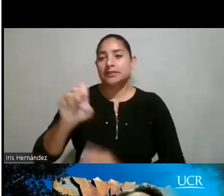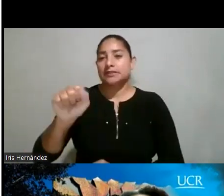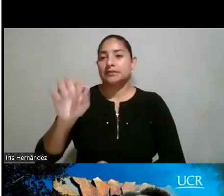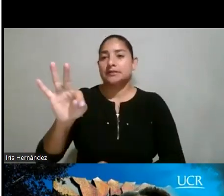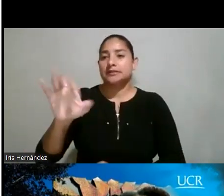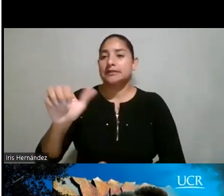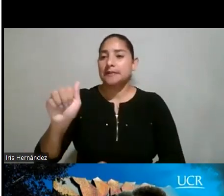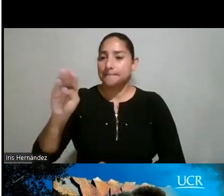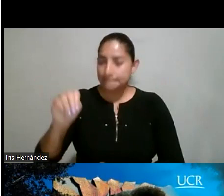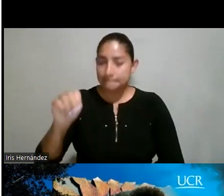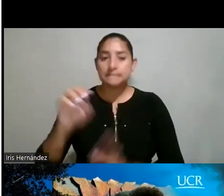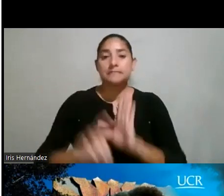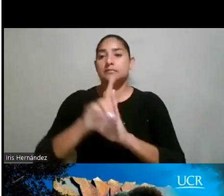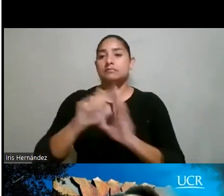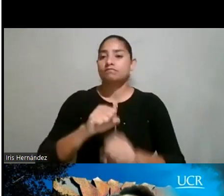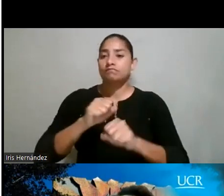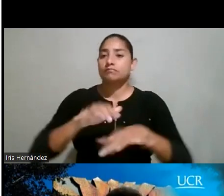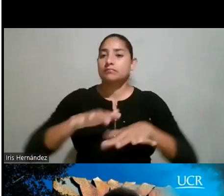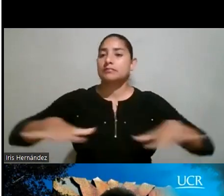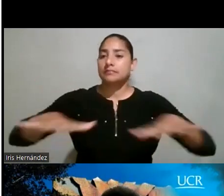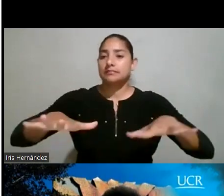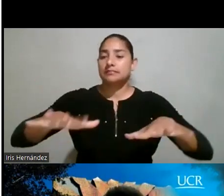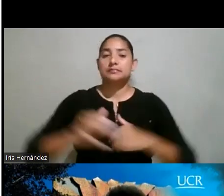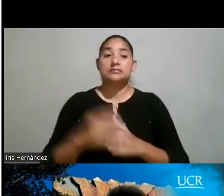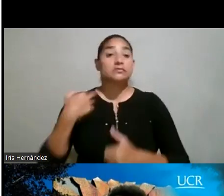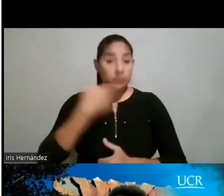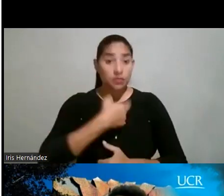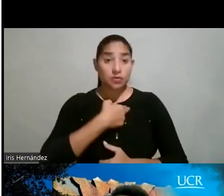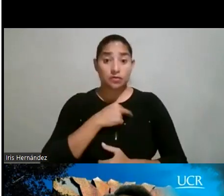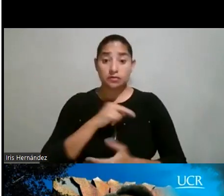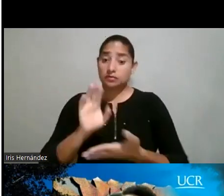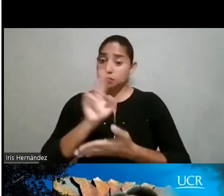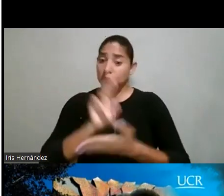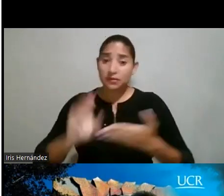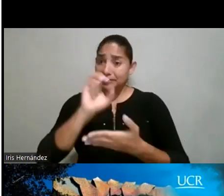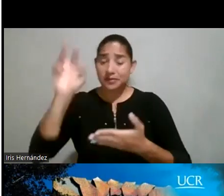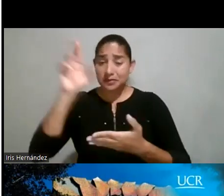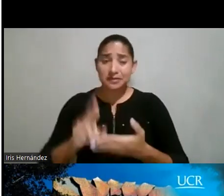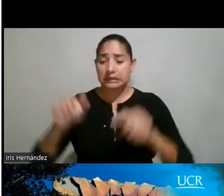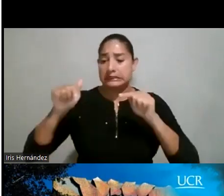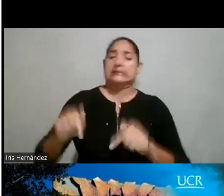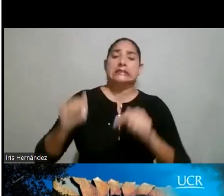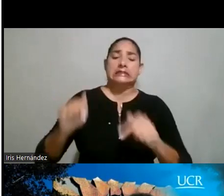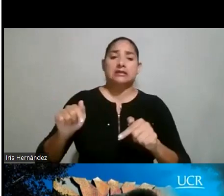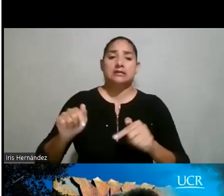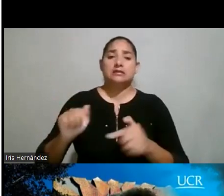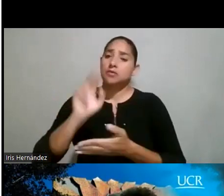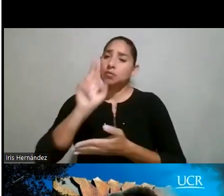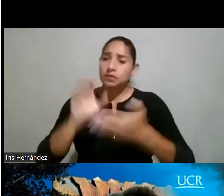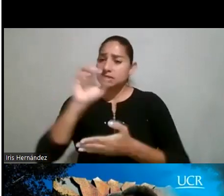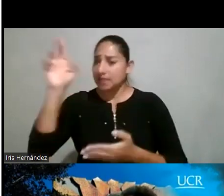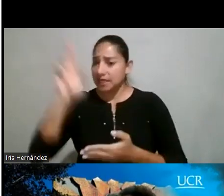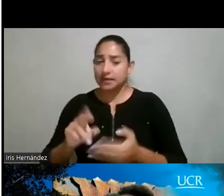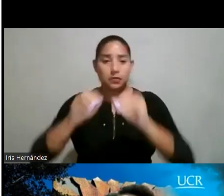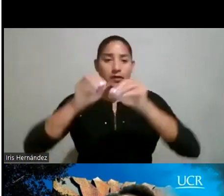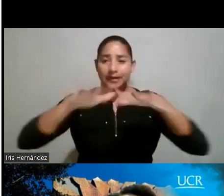para asegurar el desarrollo sostenible. Nosotros como universidad, bueno, y aquí, digo la UCR, pero en términos